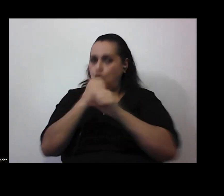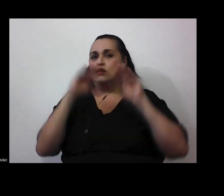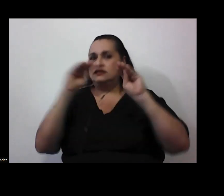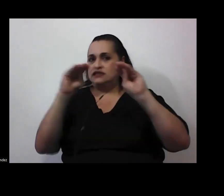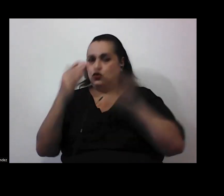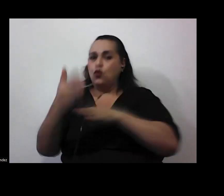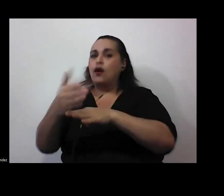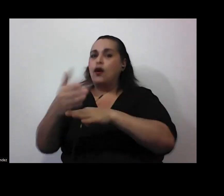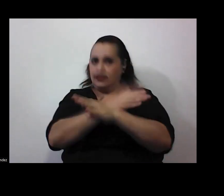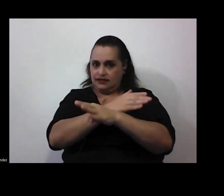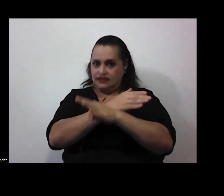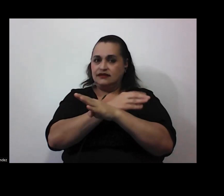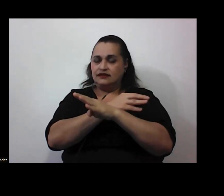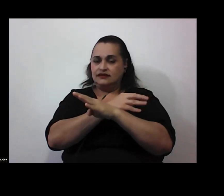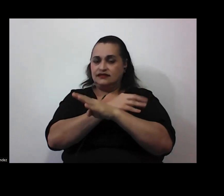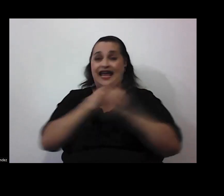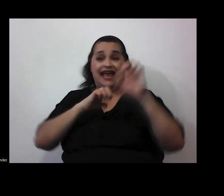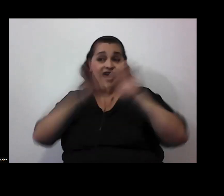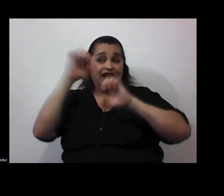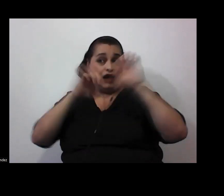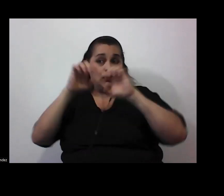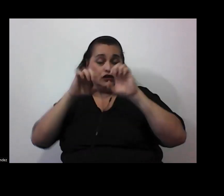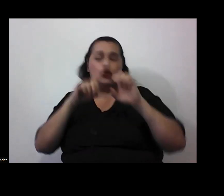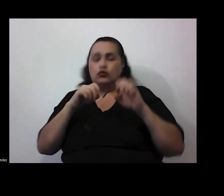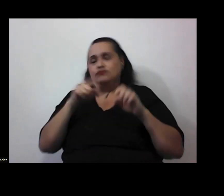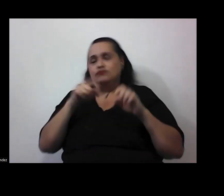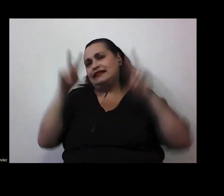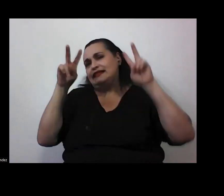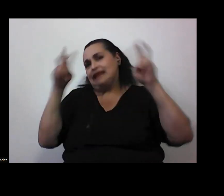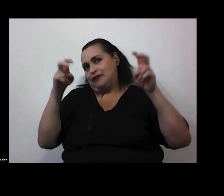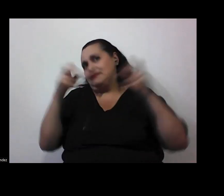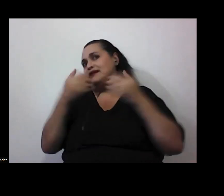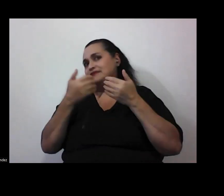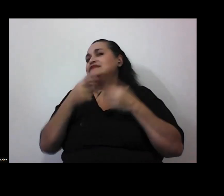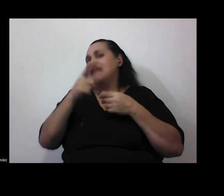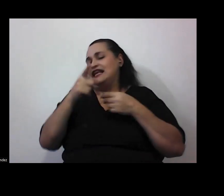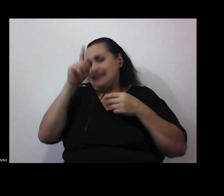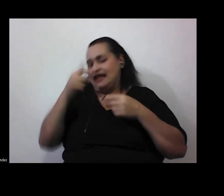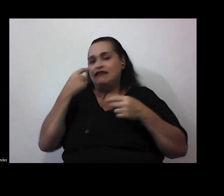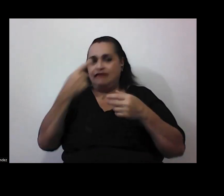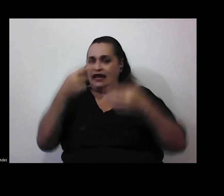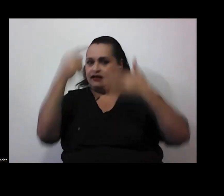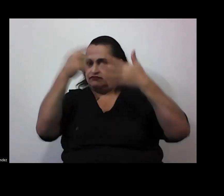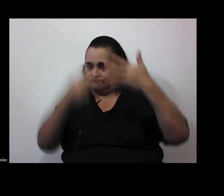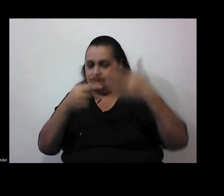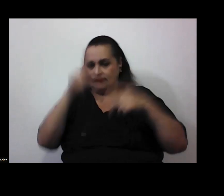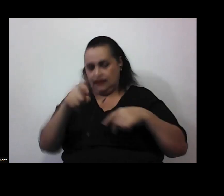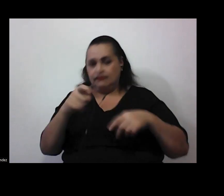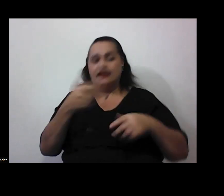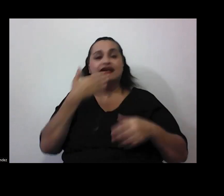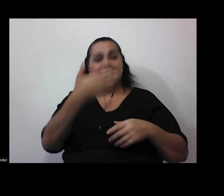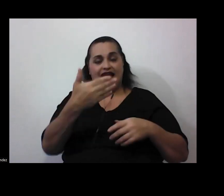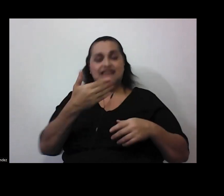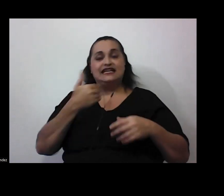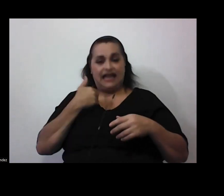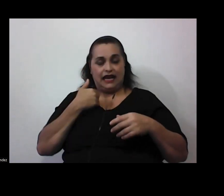¿no? entonces la evaluación es todo un asunto ¿no? pero esas son algunas cuestiones a tener en cuenta gracias tenemos creo que unas